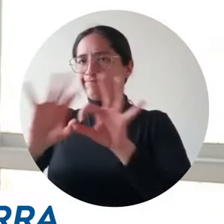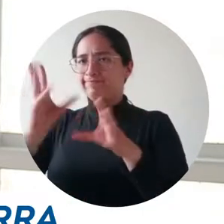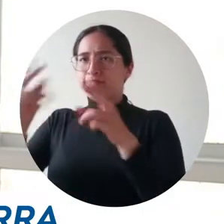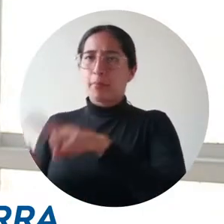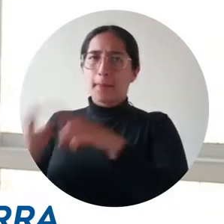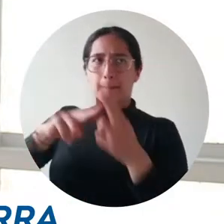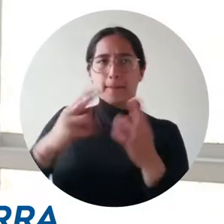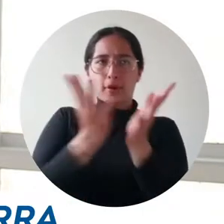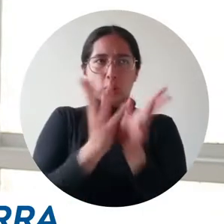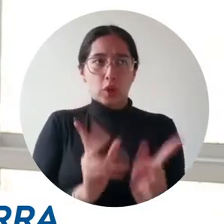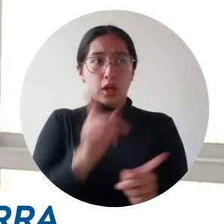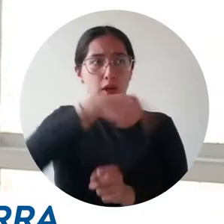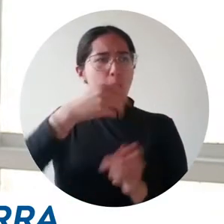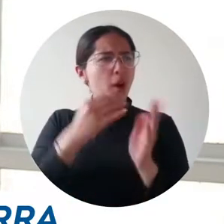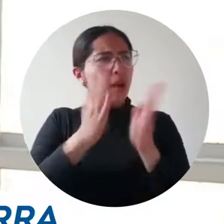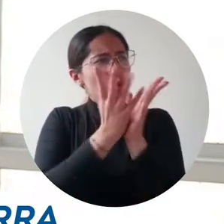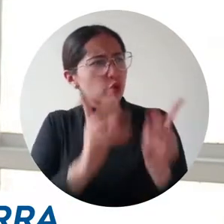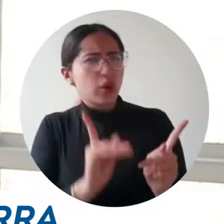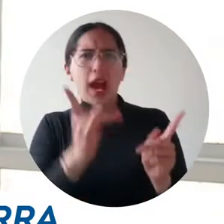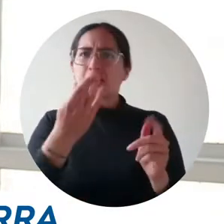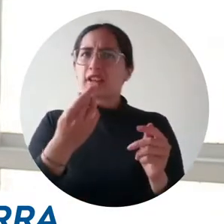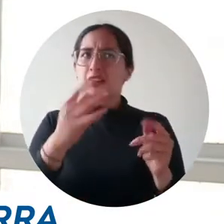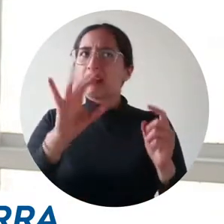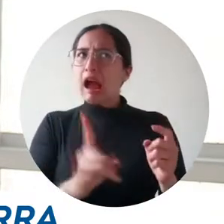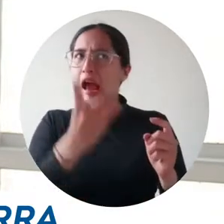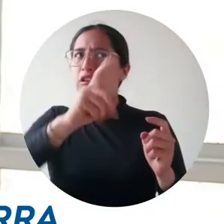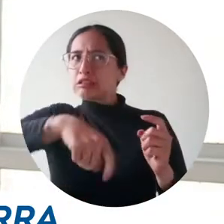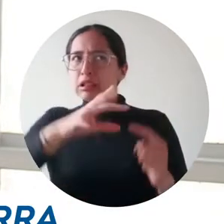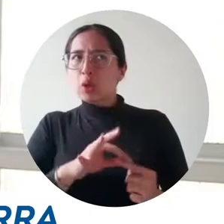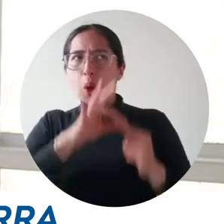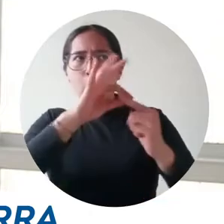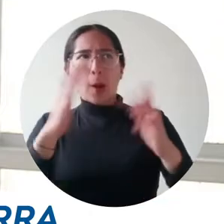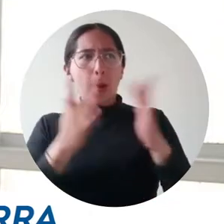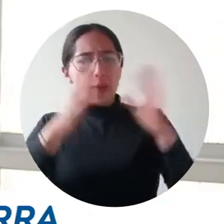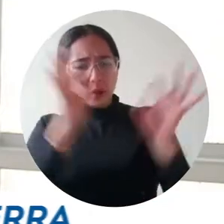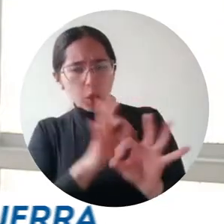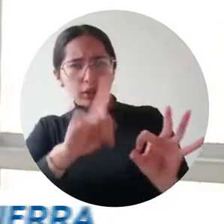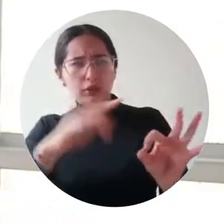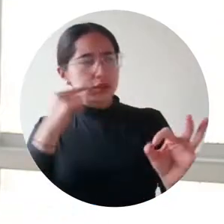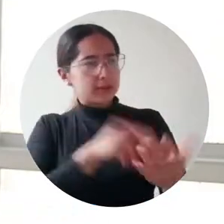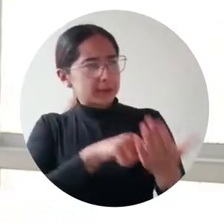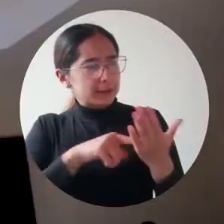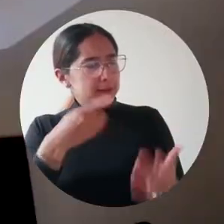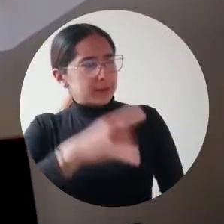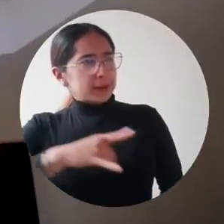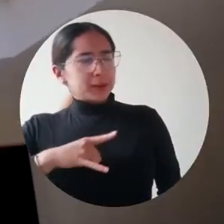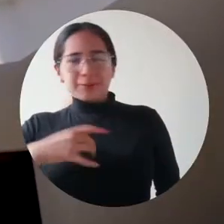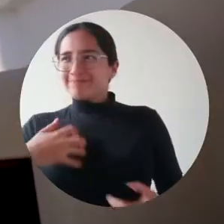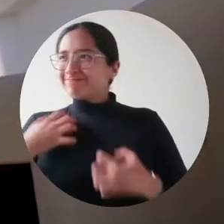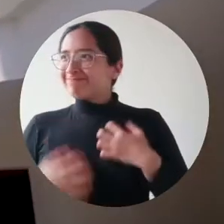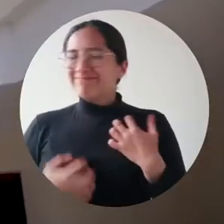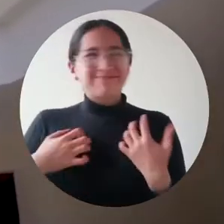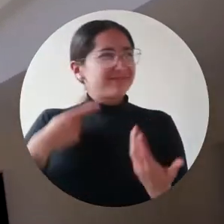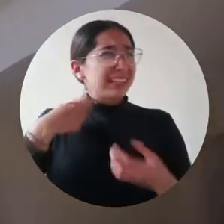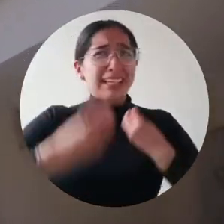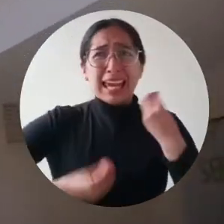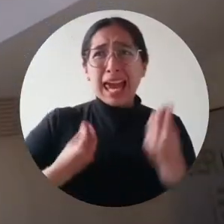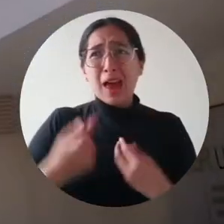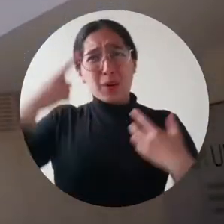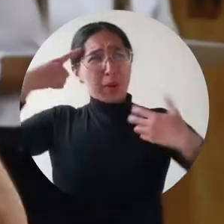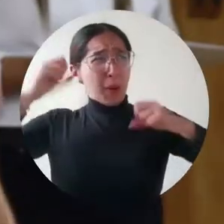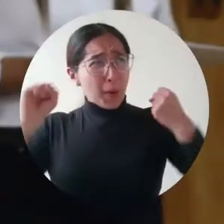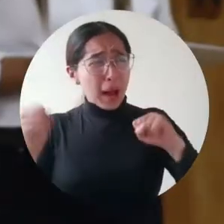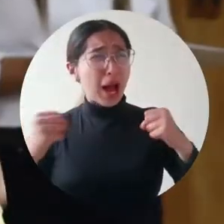muchas veces el recibir un estudiante con alguna necesidad de educativa especial genera una gran cantidad de emociones, miedo, incertidumbre,